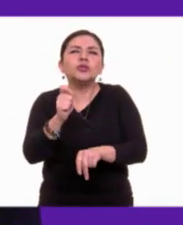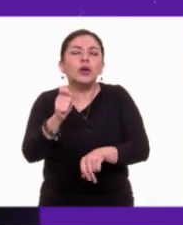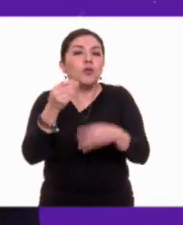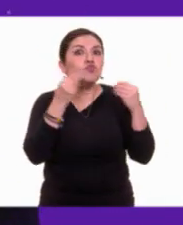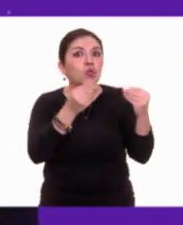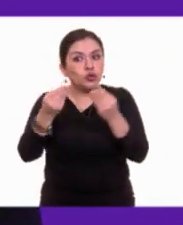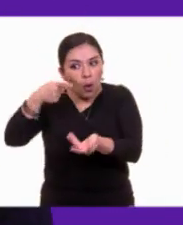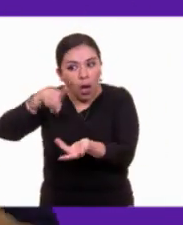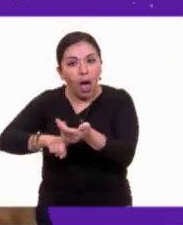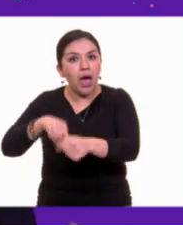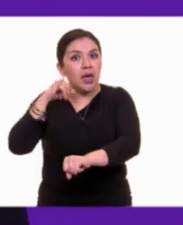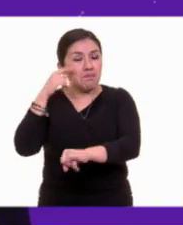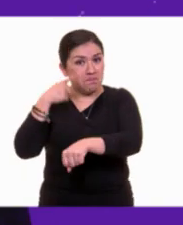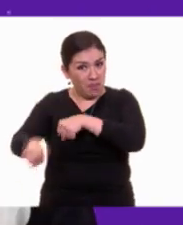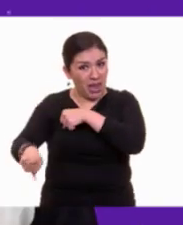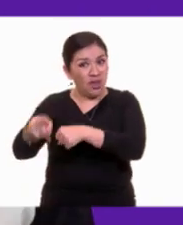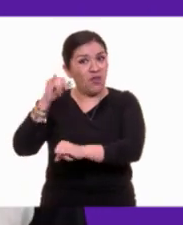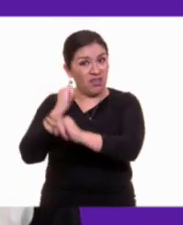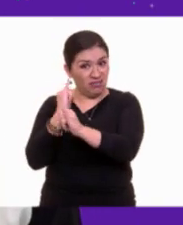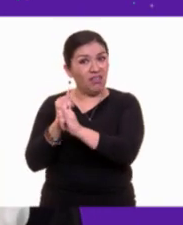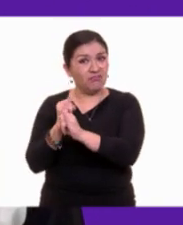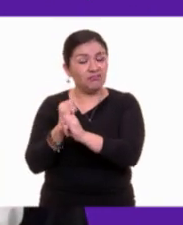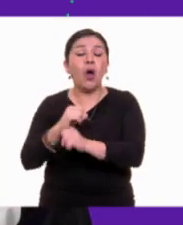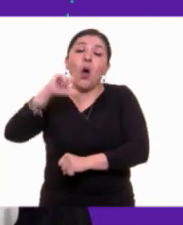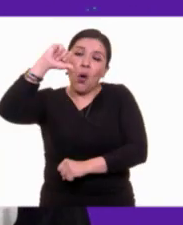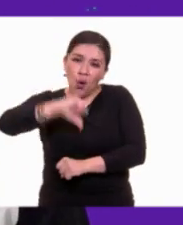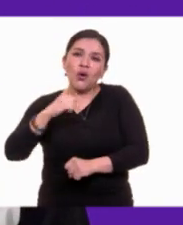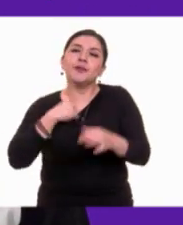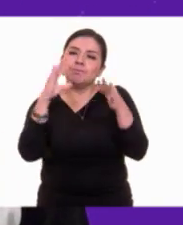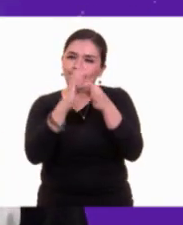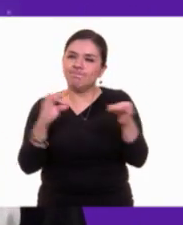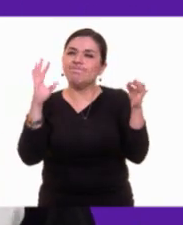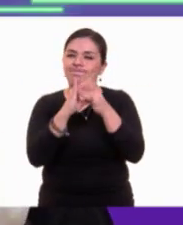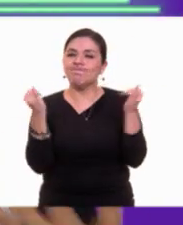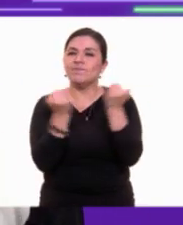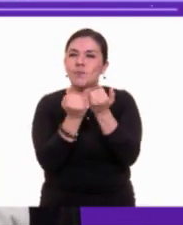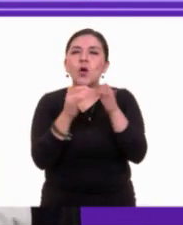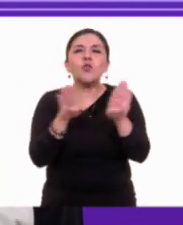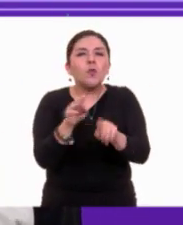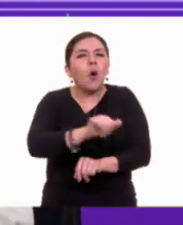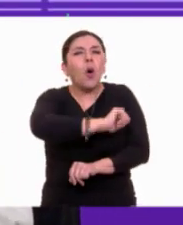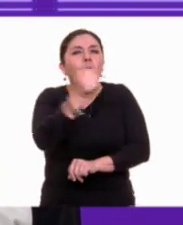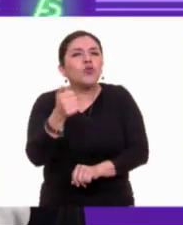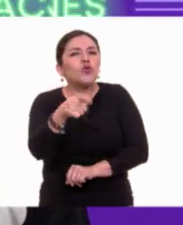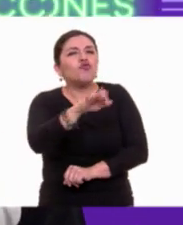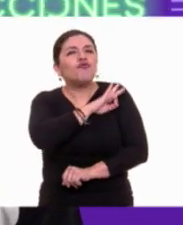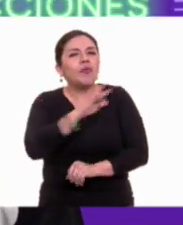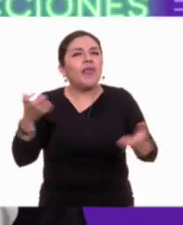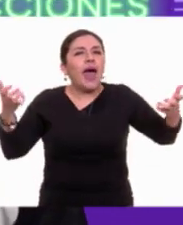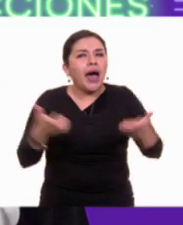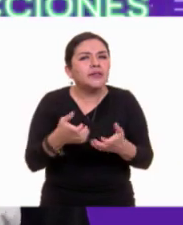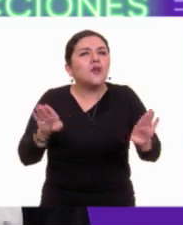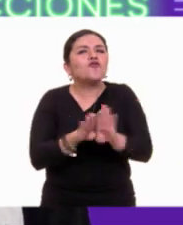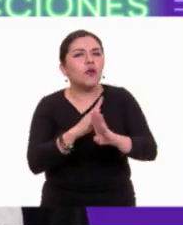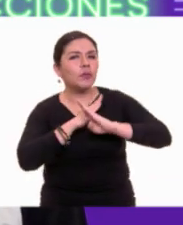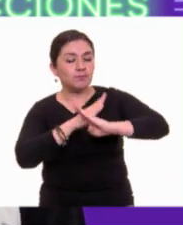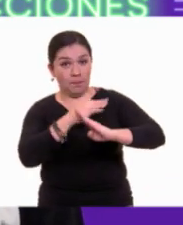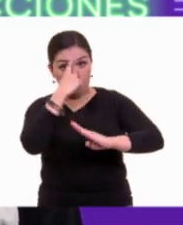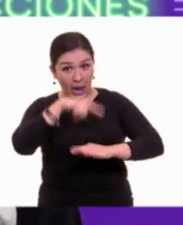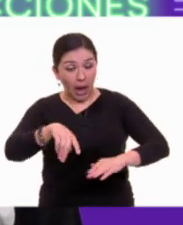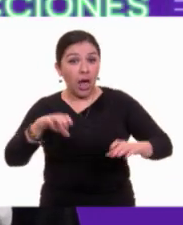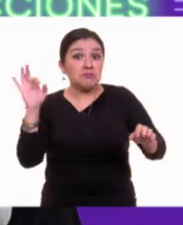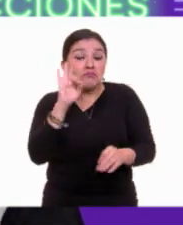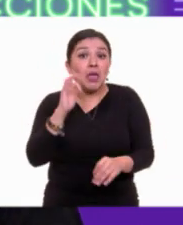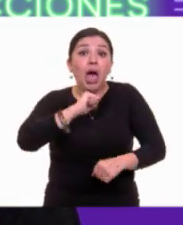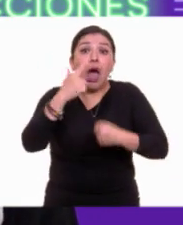numerosos peligros que existen en la red? Pues en esta ocasión queremos platicarte sobre algunos de los mecanismos y acciones que podemos llevar